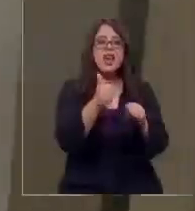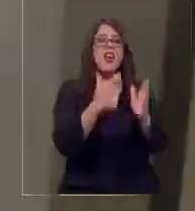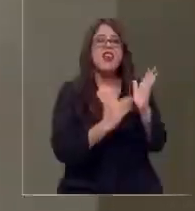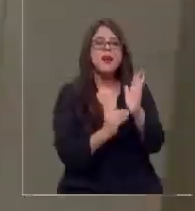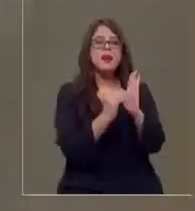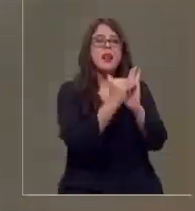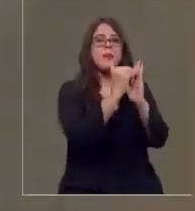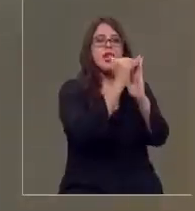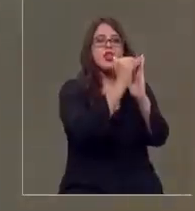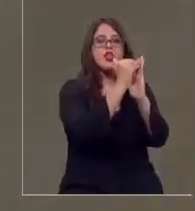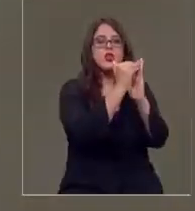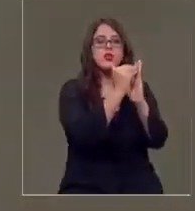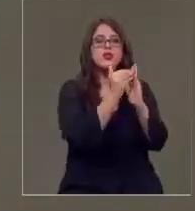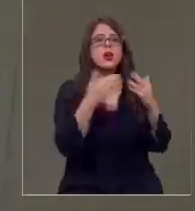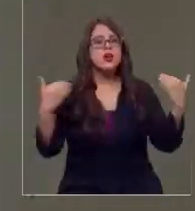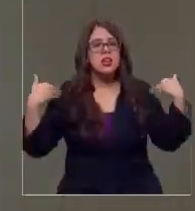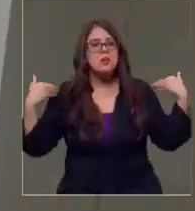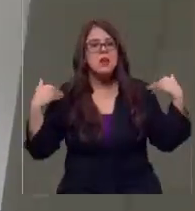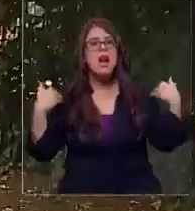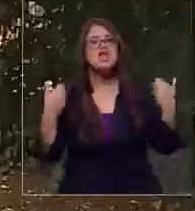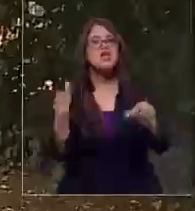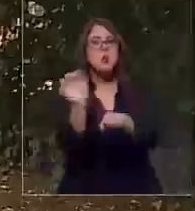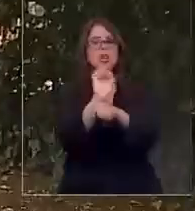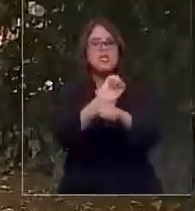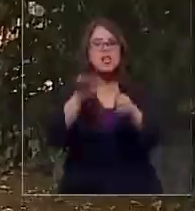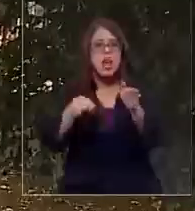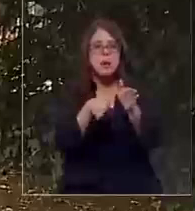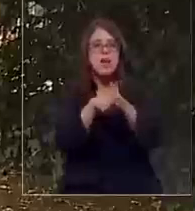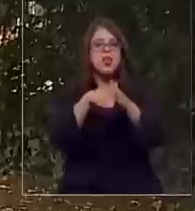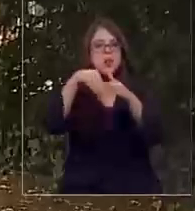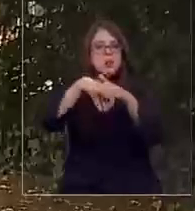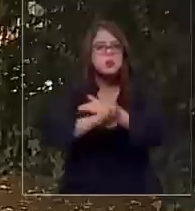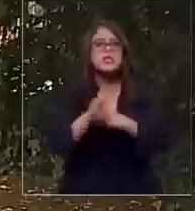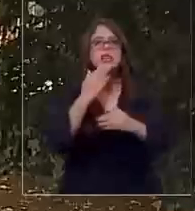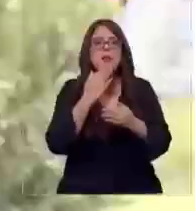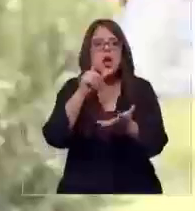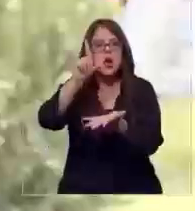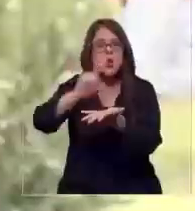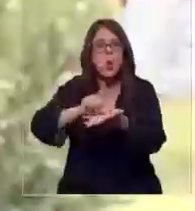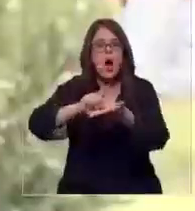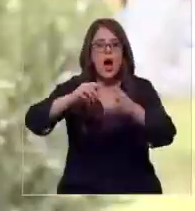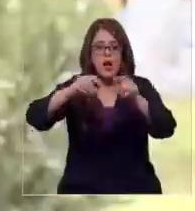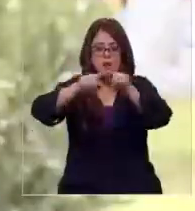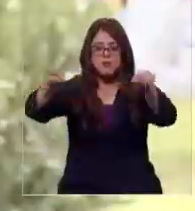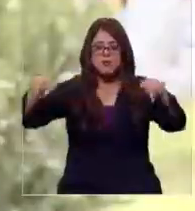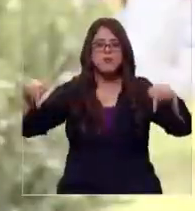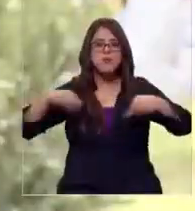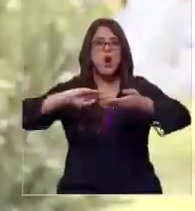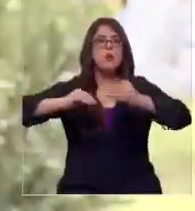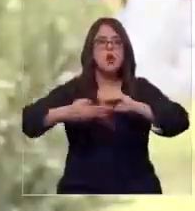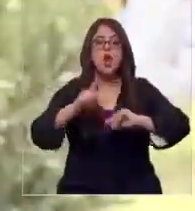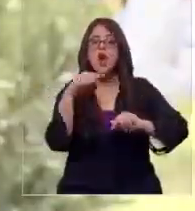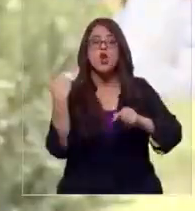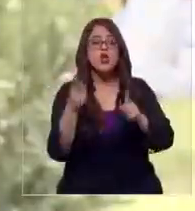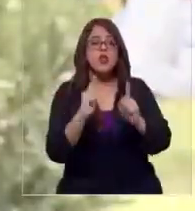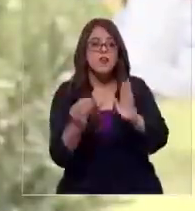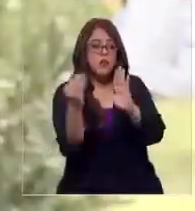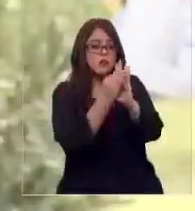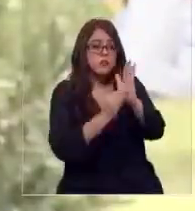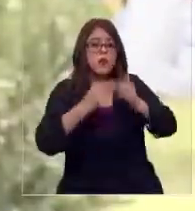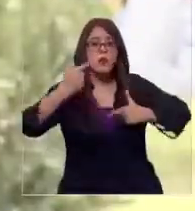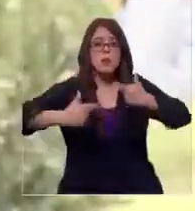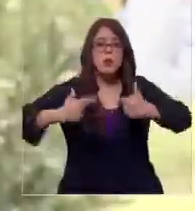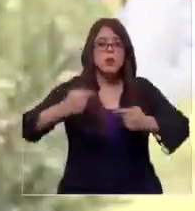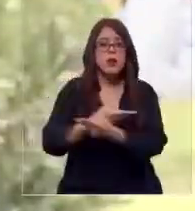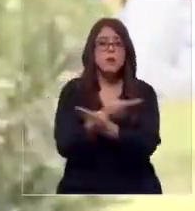gimnasio, salón de eventos, estacionamientos subterráneos y un gran centro comunitario. Nosotros vamos a tener que crear políticas públicas en el